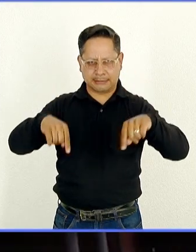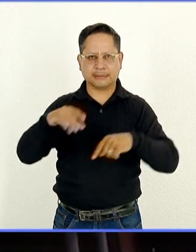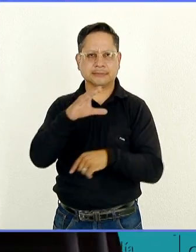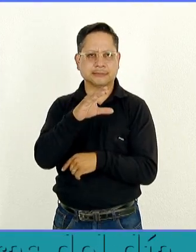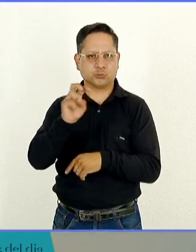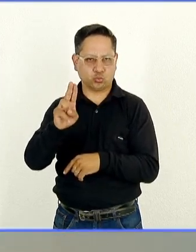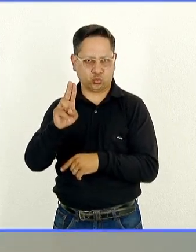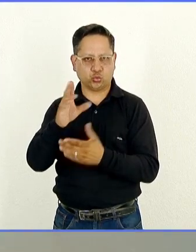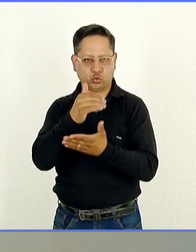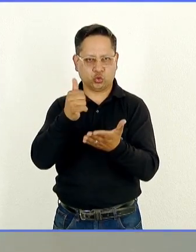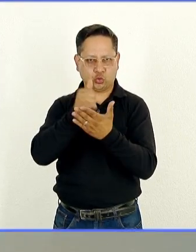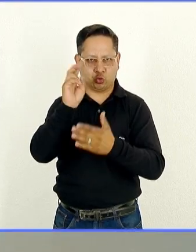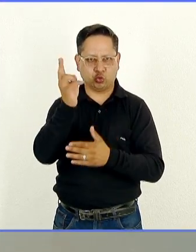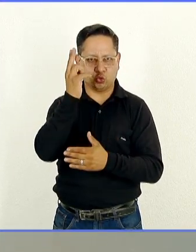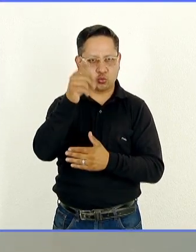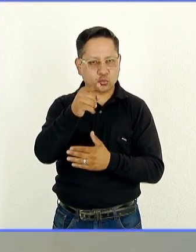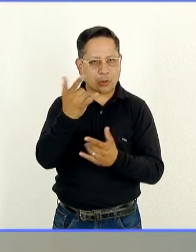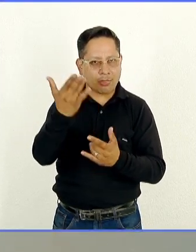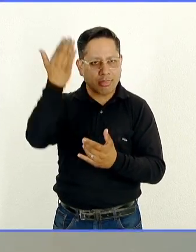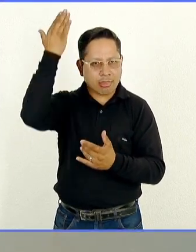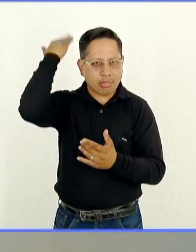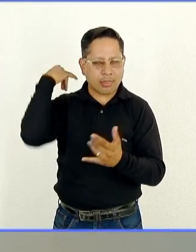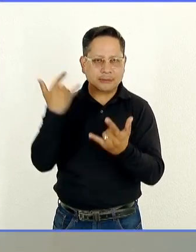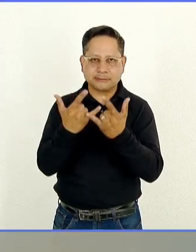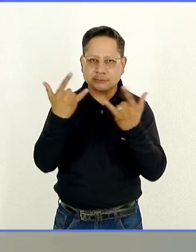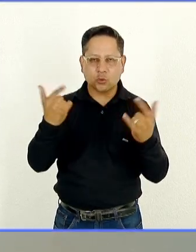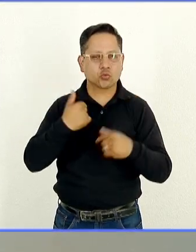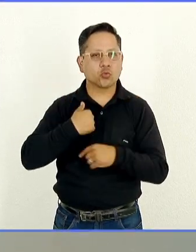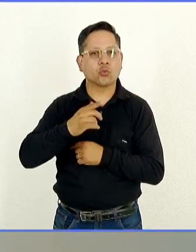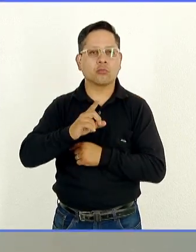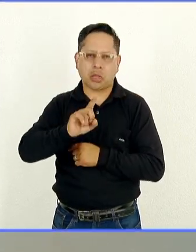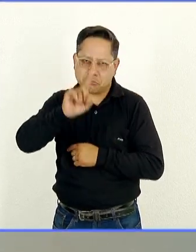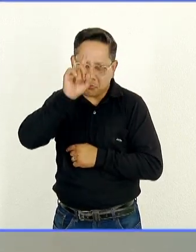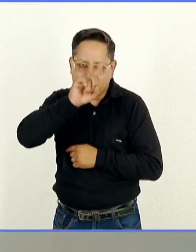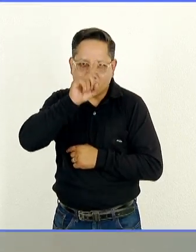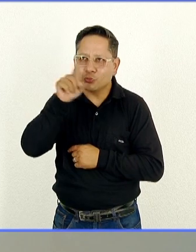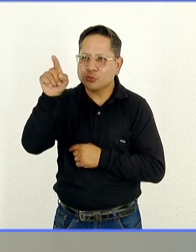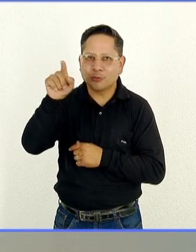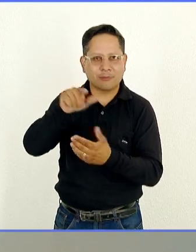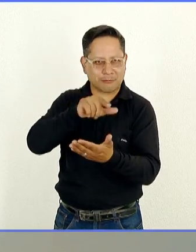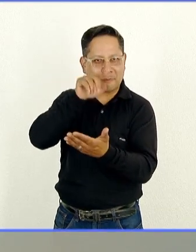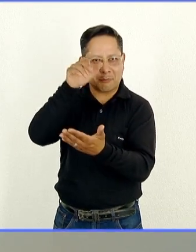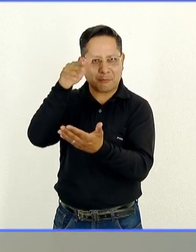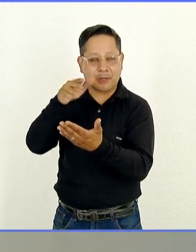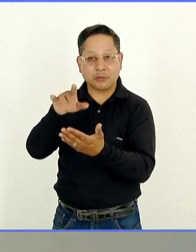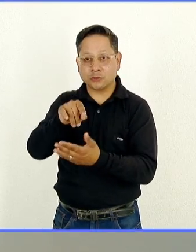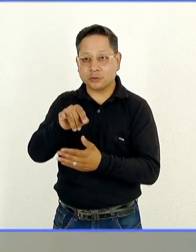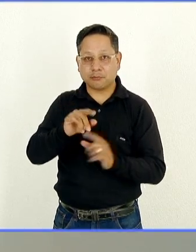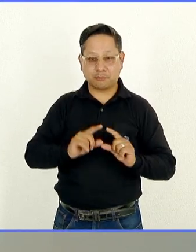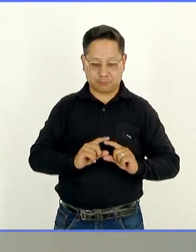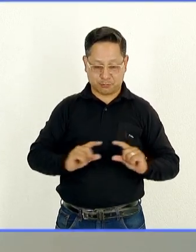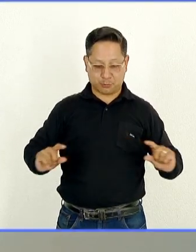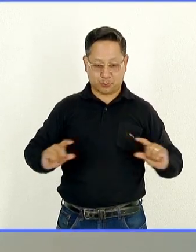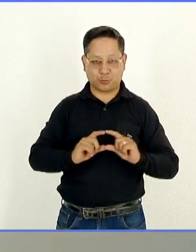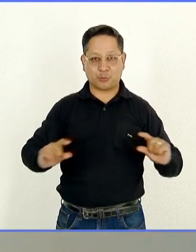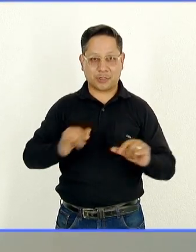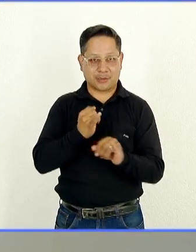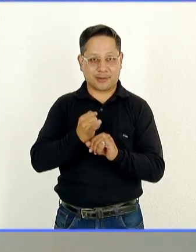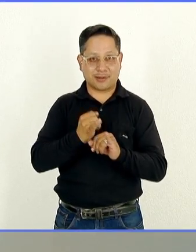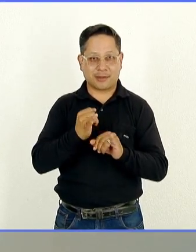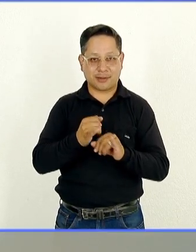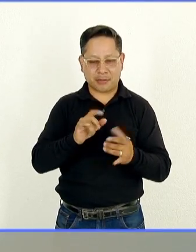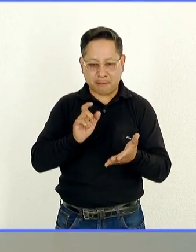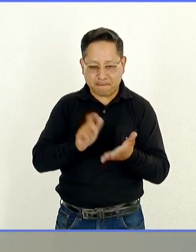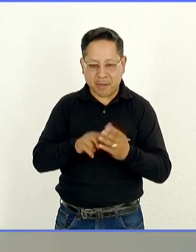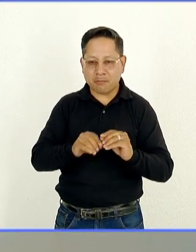aquí en el CEU, se puede consultar los números históricos, pero yo les recomiendo definitivamente ir al sitio, la página aparece en pantalla, y